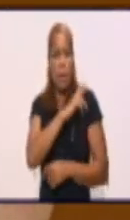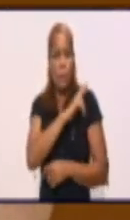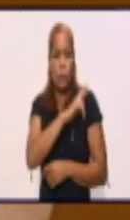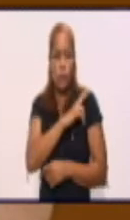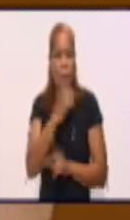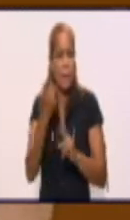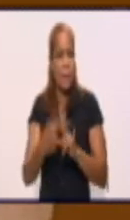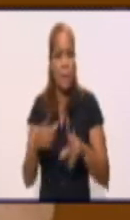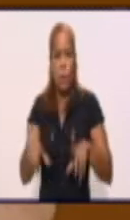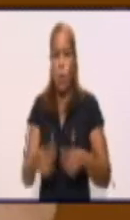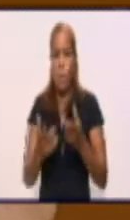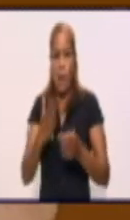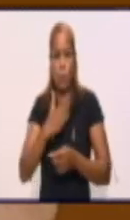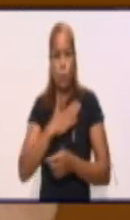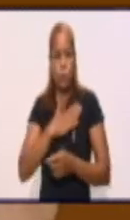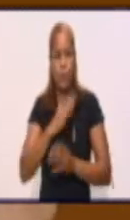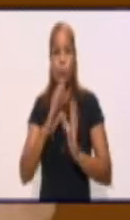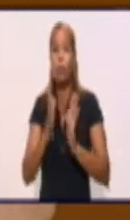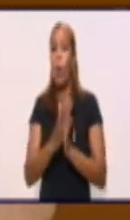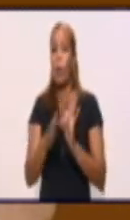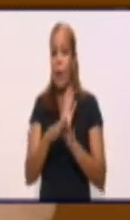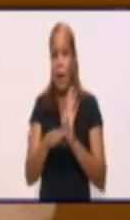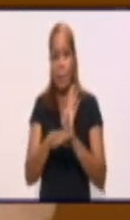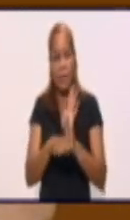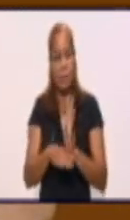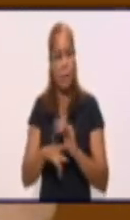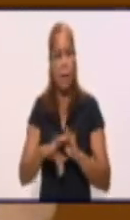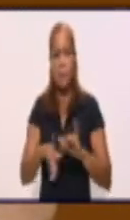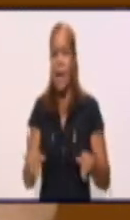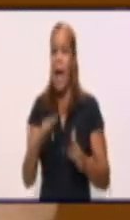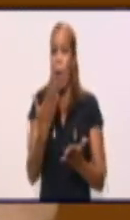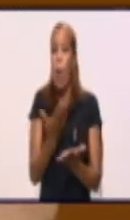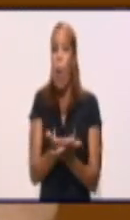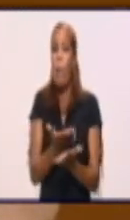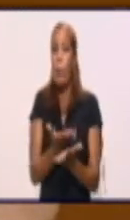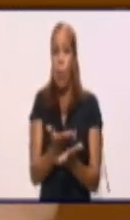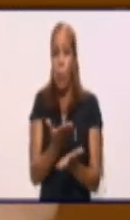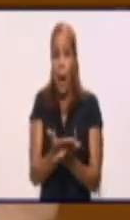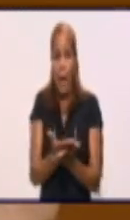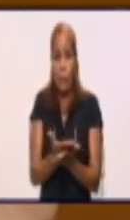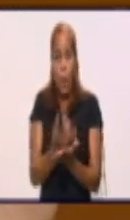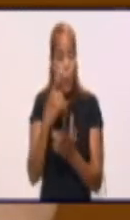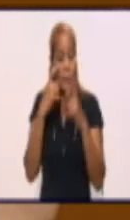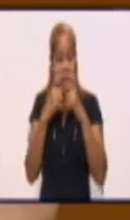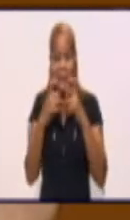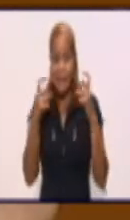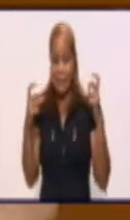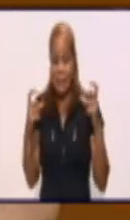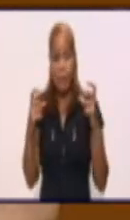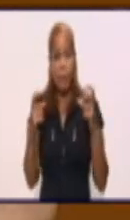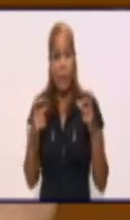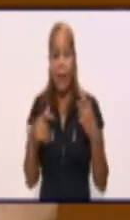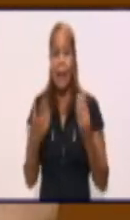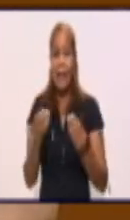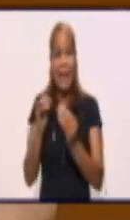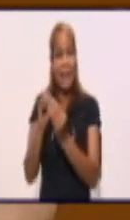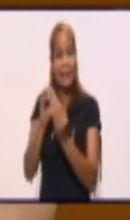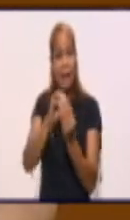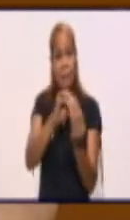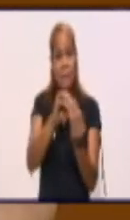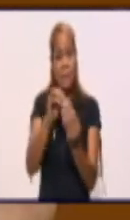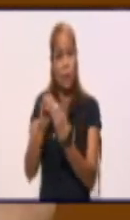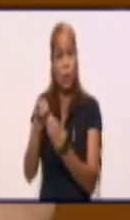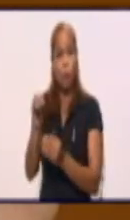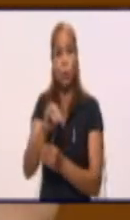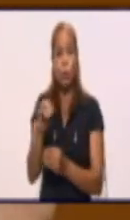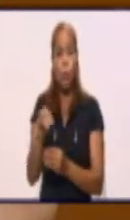Eso es vital. Comprobado está científicamente que la transmisión es mucho más probable en aquellas personas